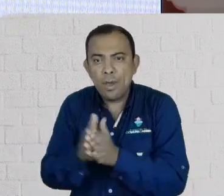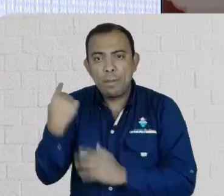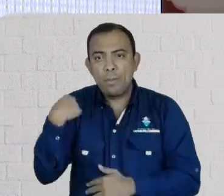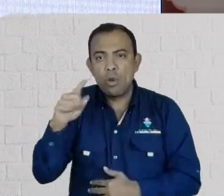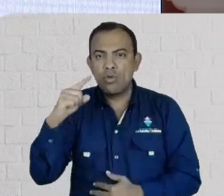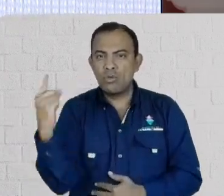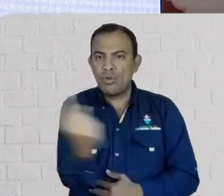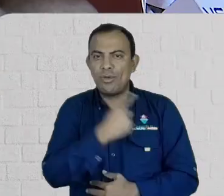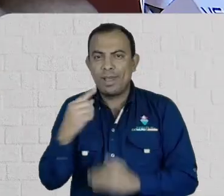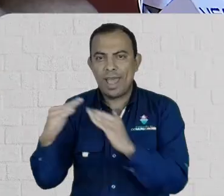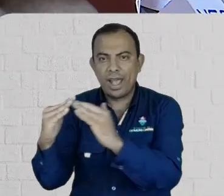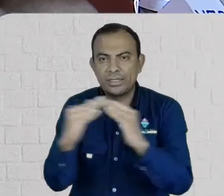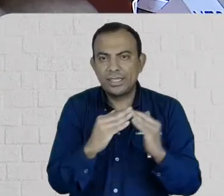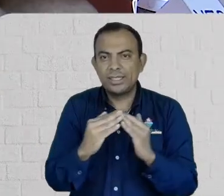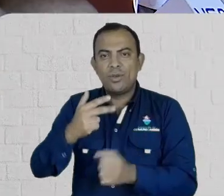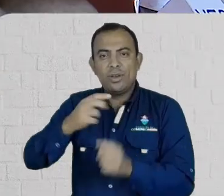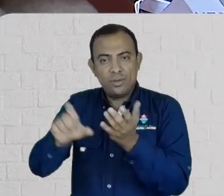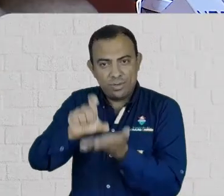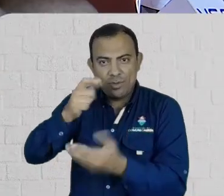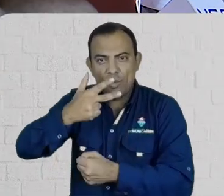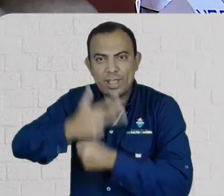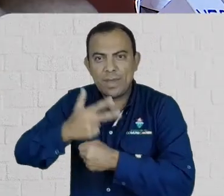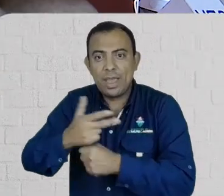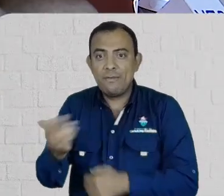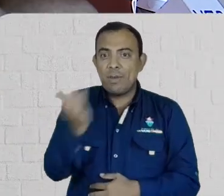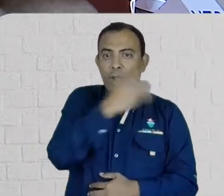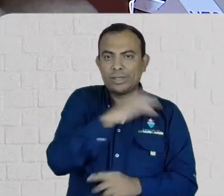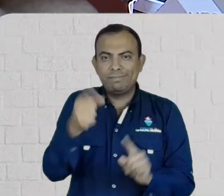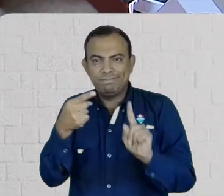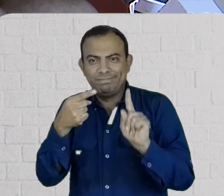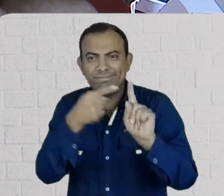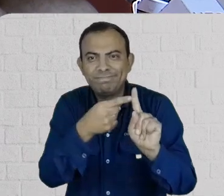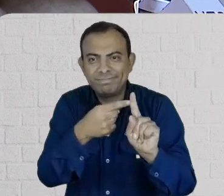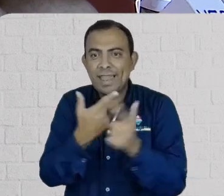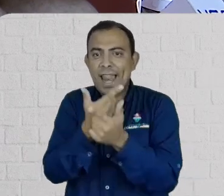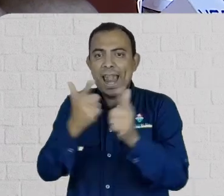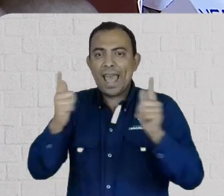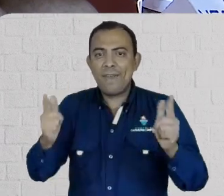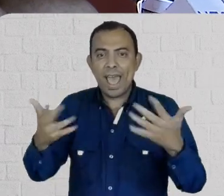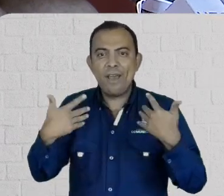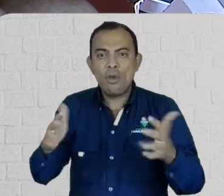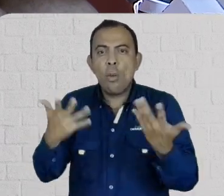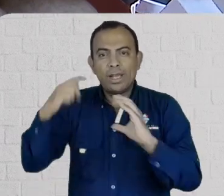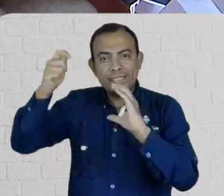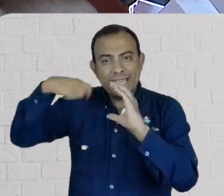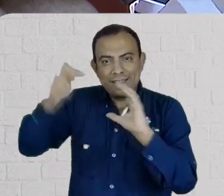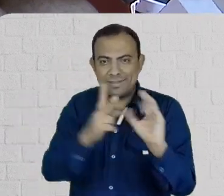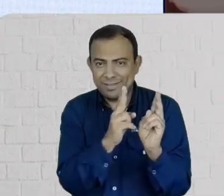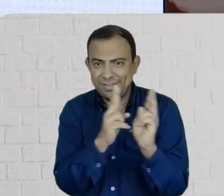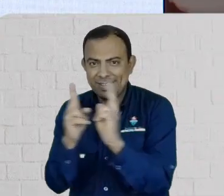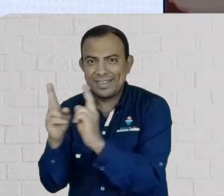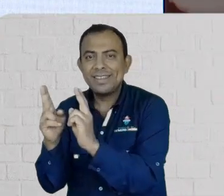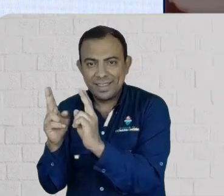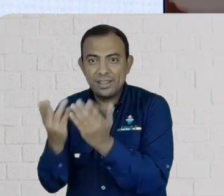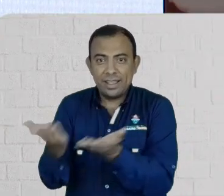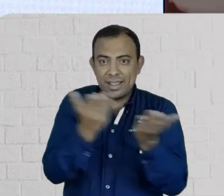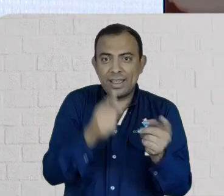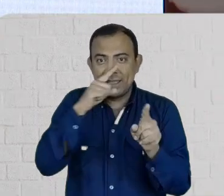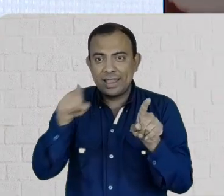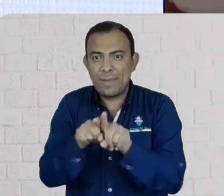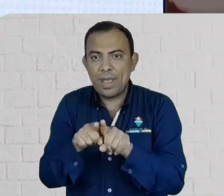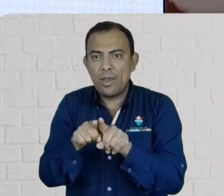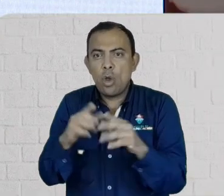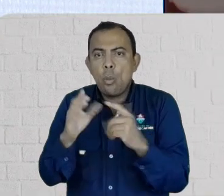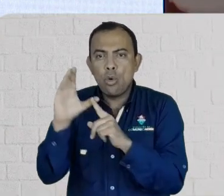vecinos de la ciudad de Guatemala. Vamos a tener un cinema al aire libre, con cortometrajes de antaño, también esculturas